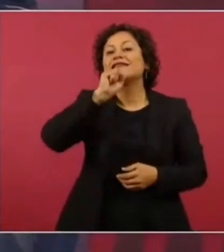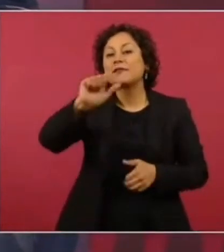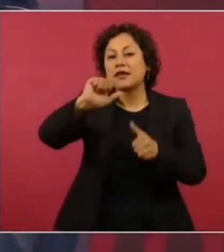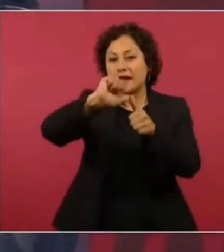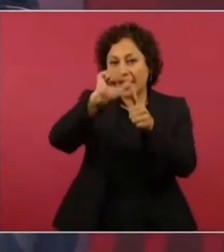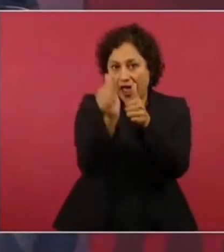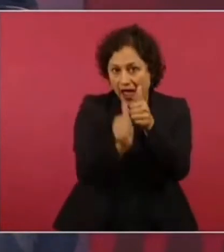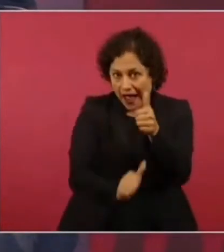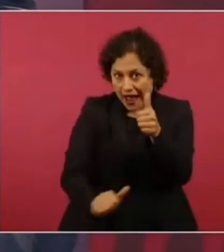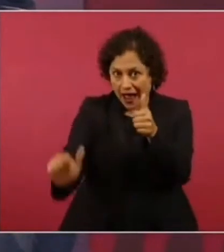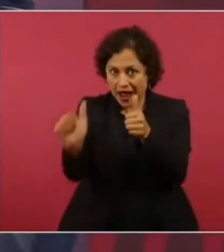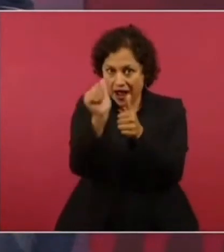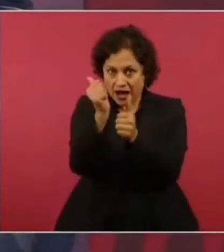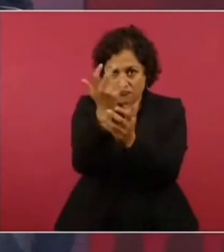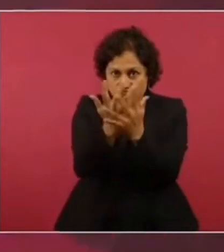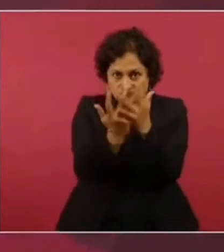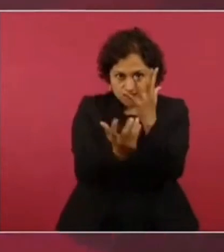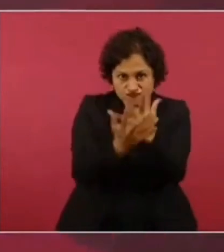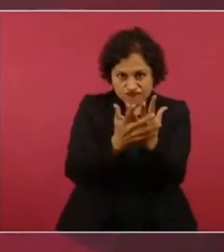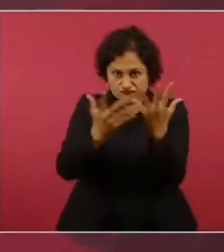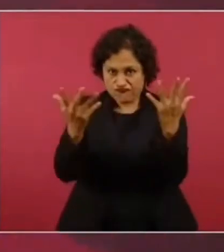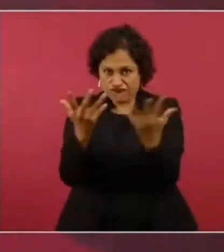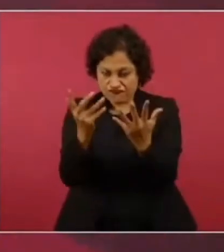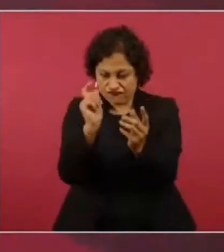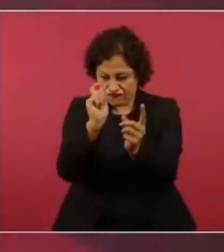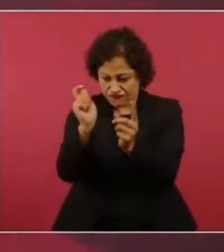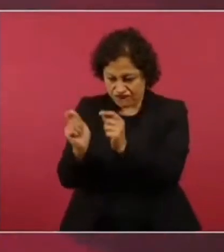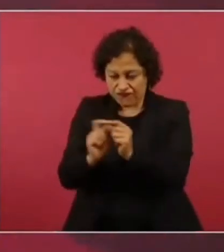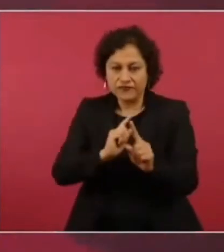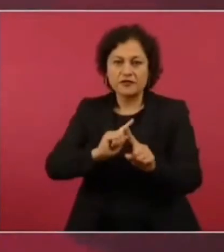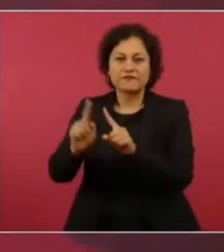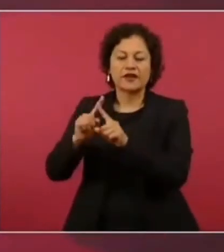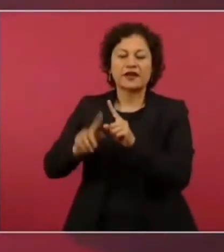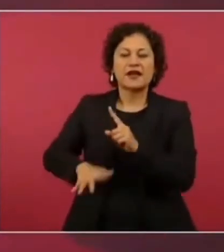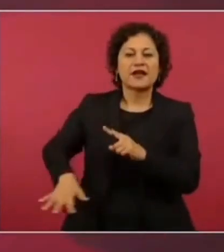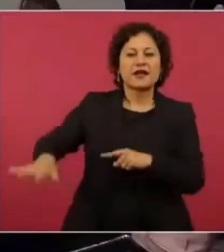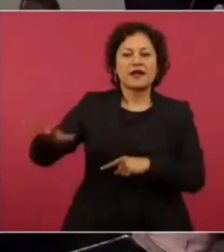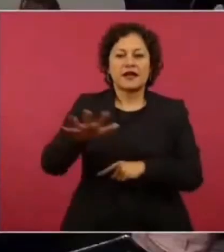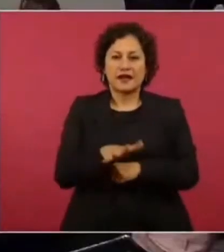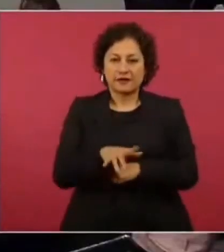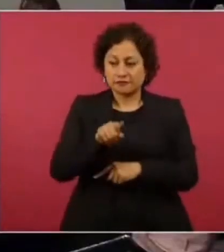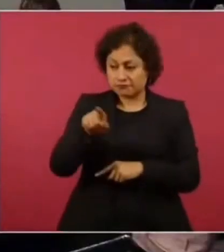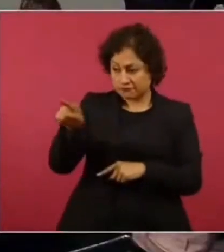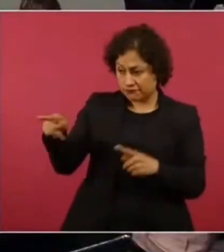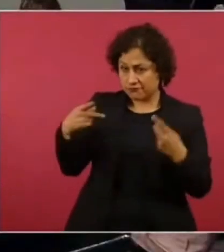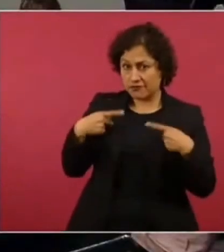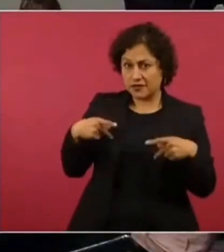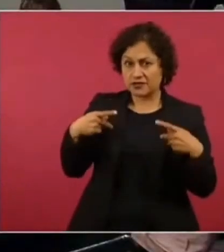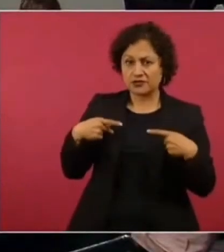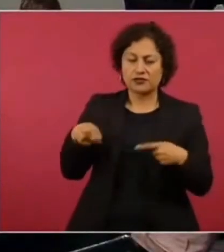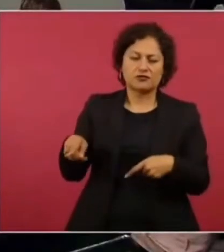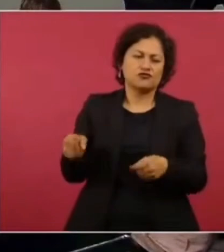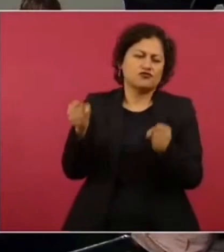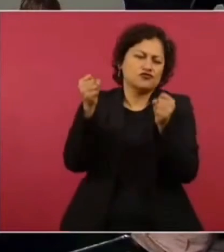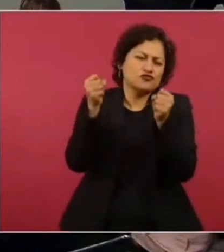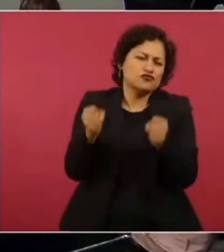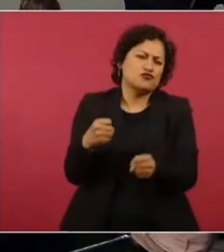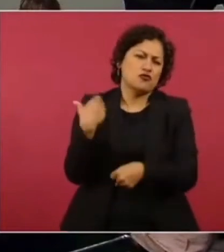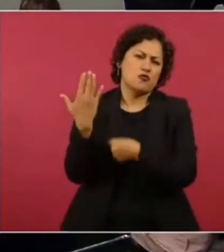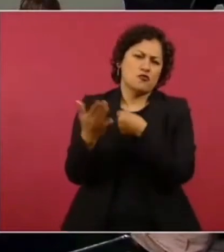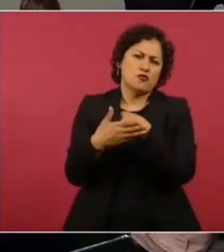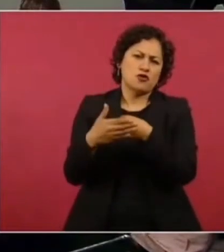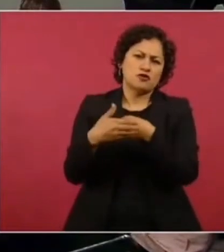van a tener mucho mercado los